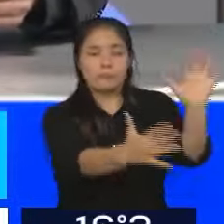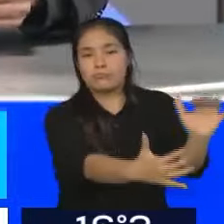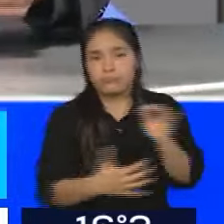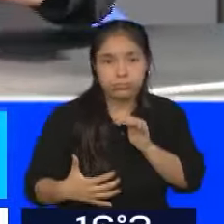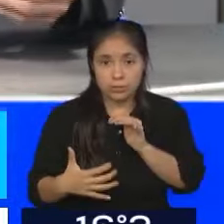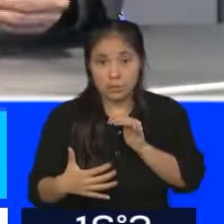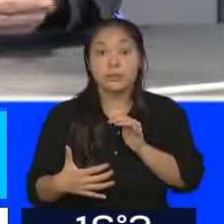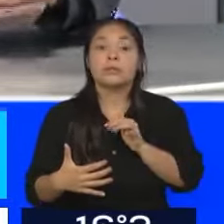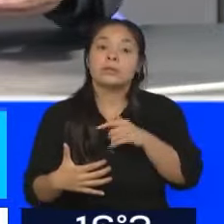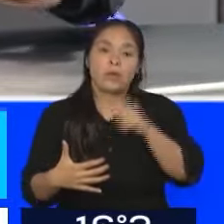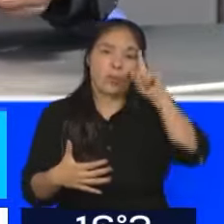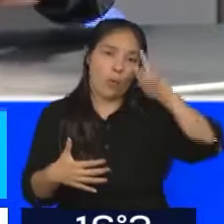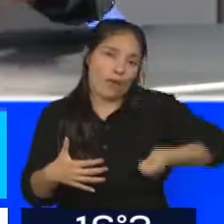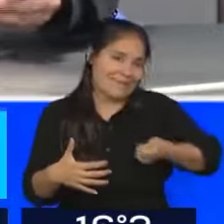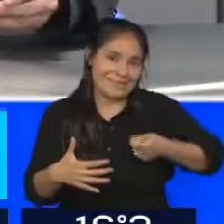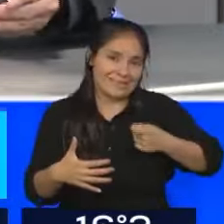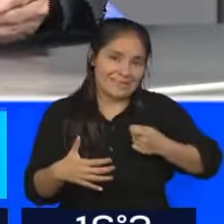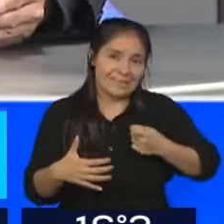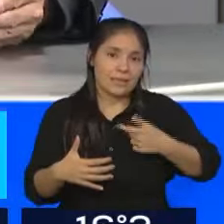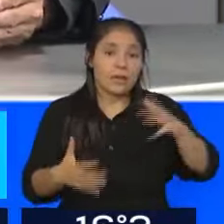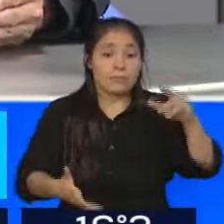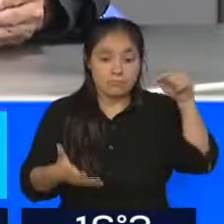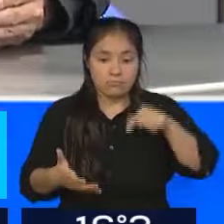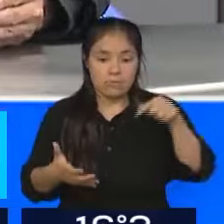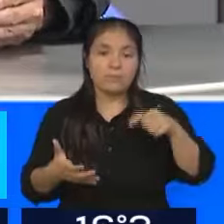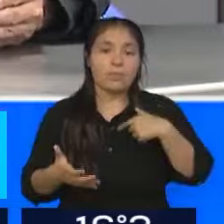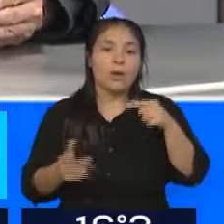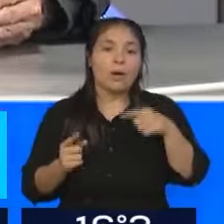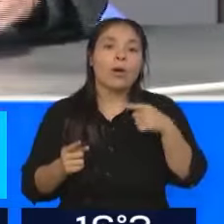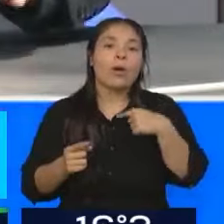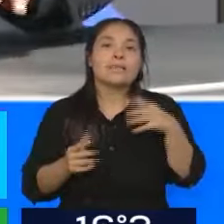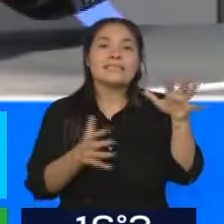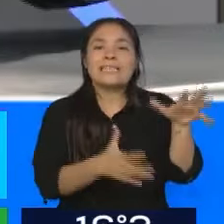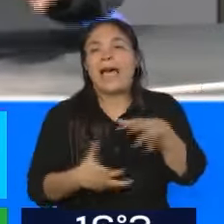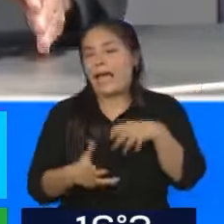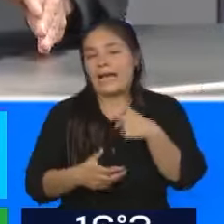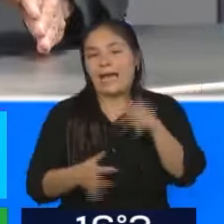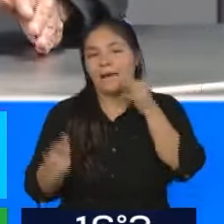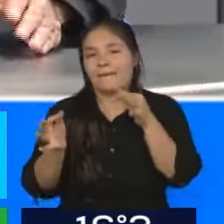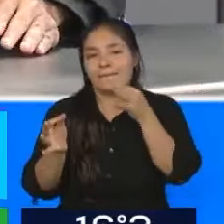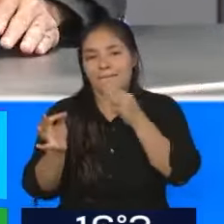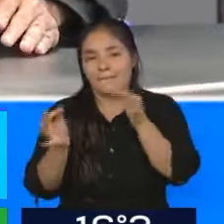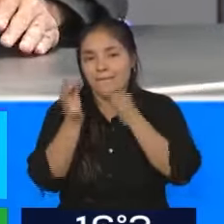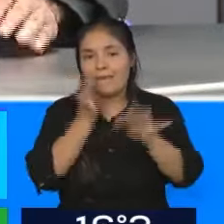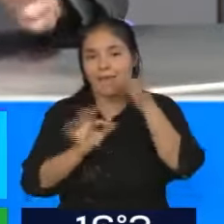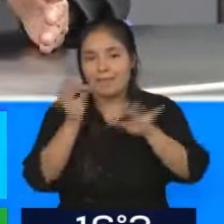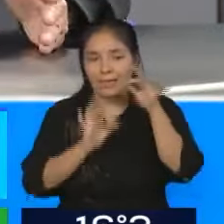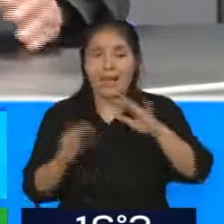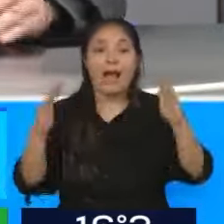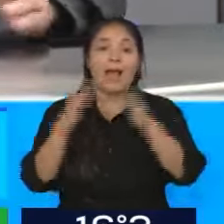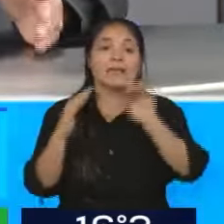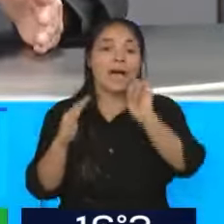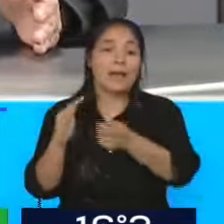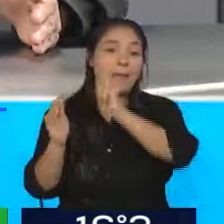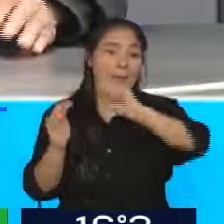fueron ejecutados o fueron sometidos a un proceso de extinción de dominio. Creo que finalmente la casa se intentó rematar, pero aún